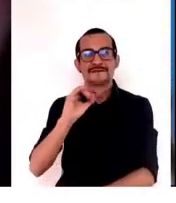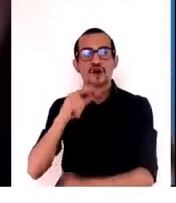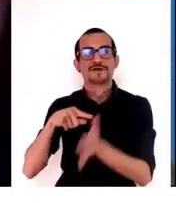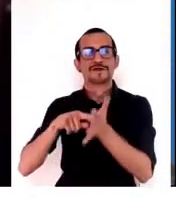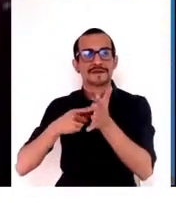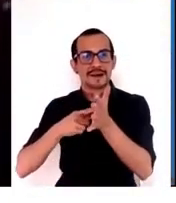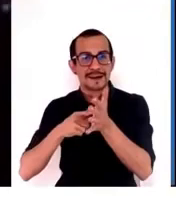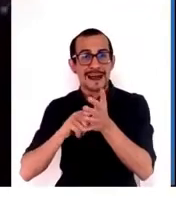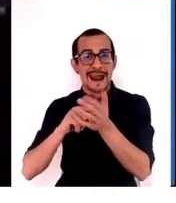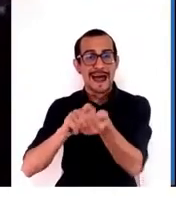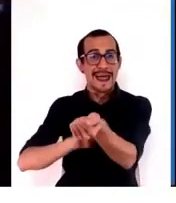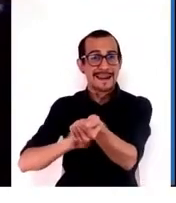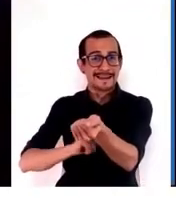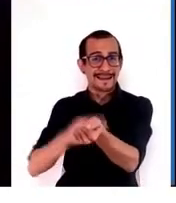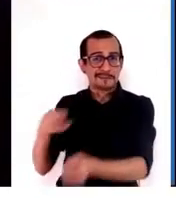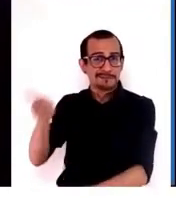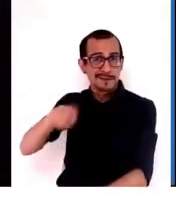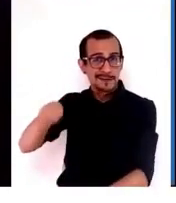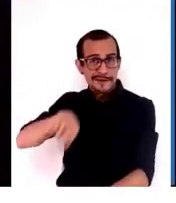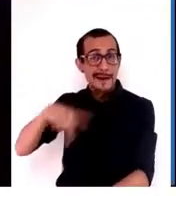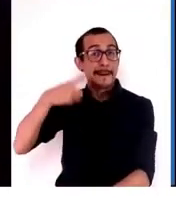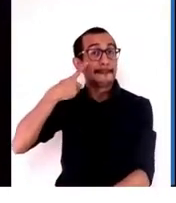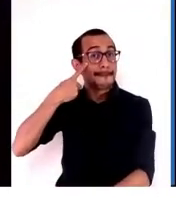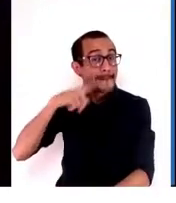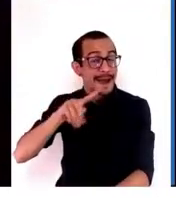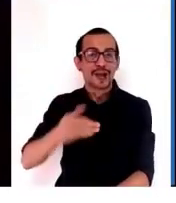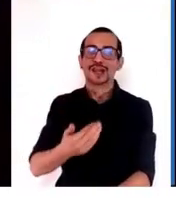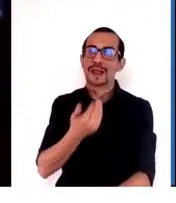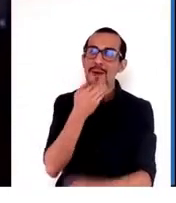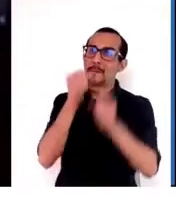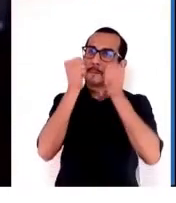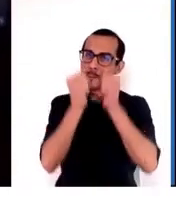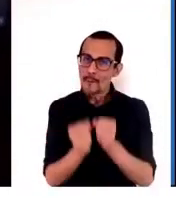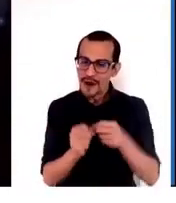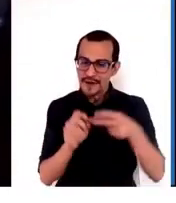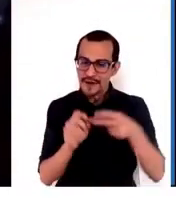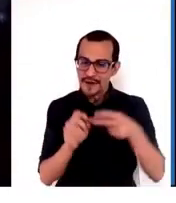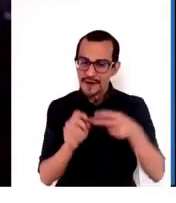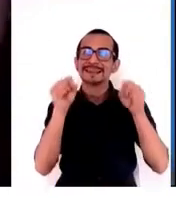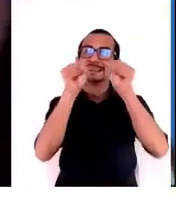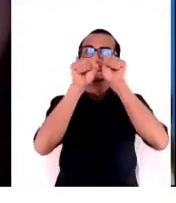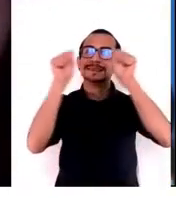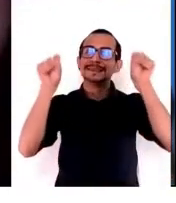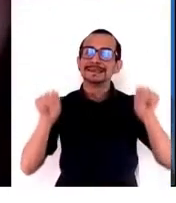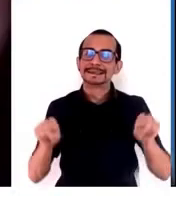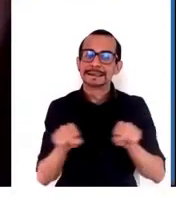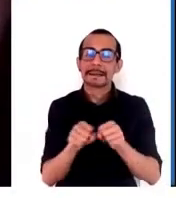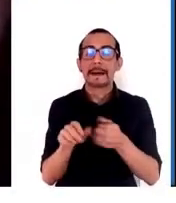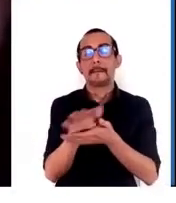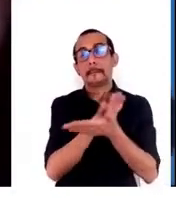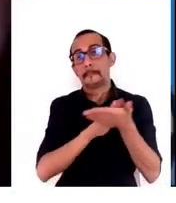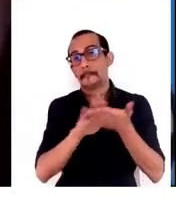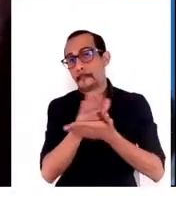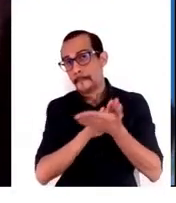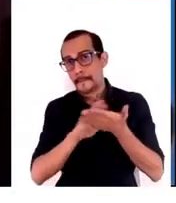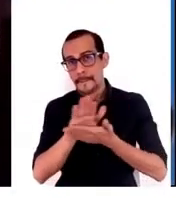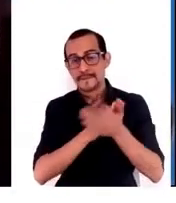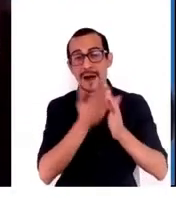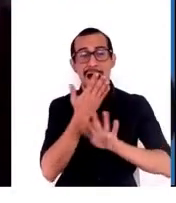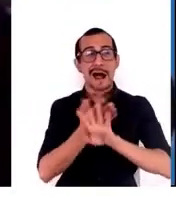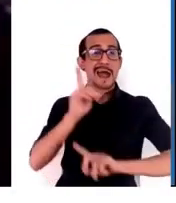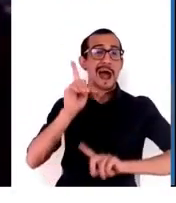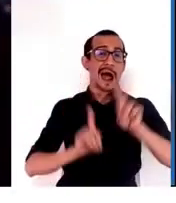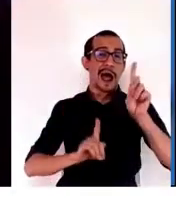removerable. Pero también se puede hacer que sea sistemas. Como por ejemplo, hay algunos